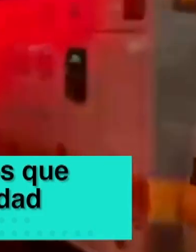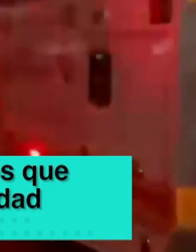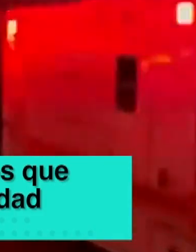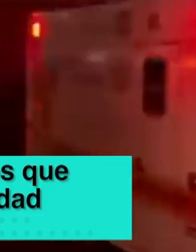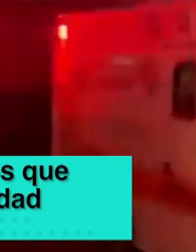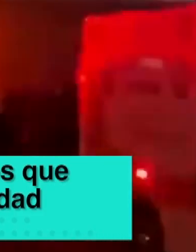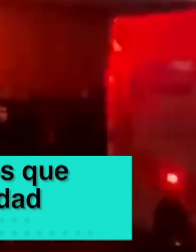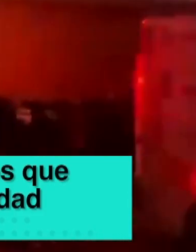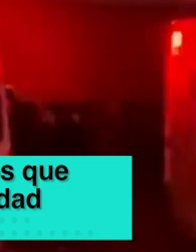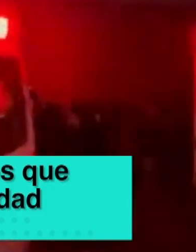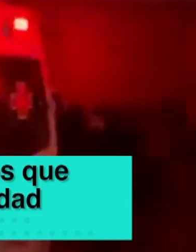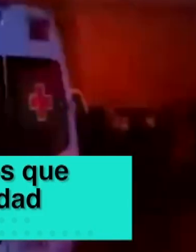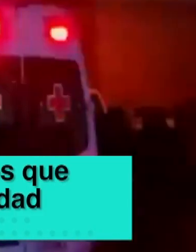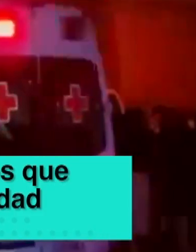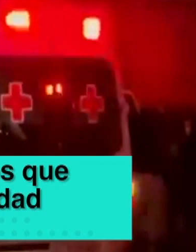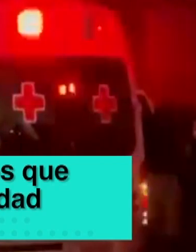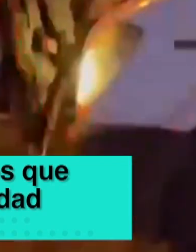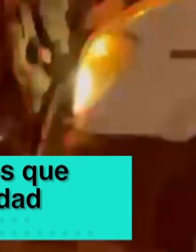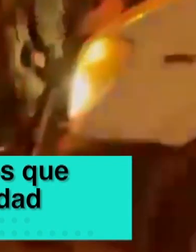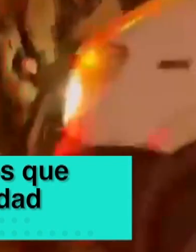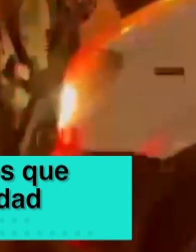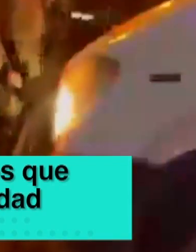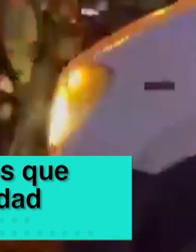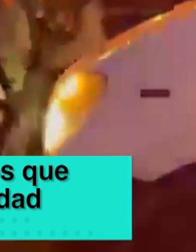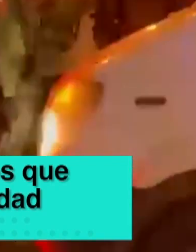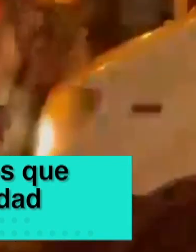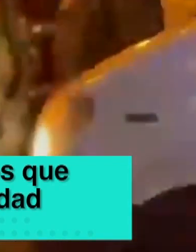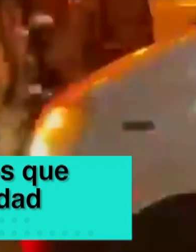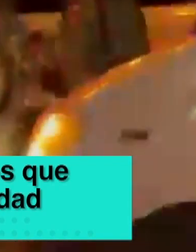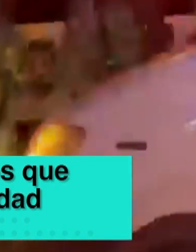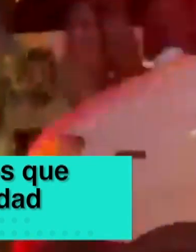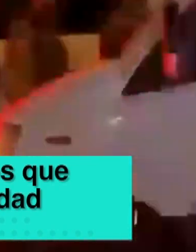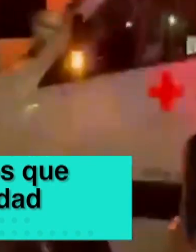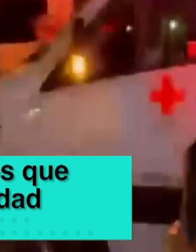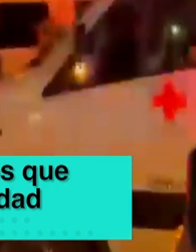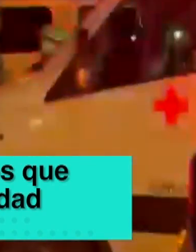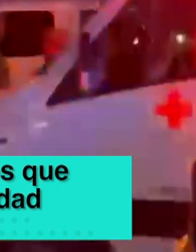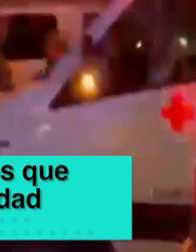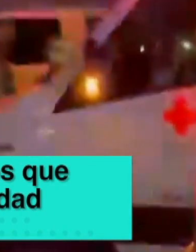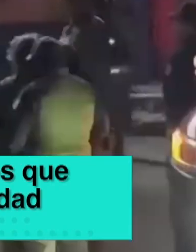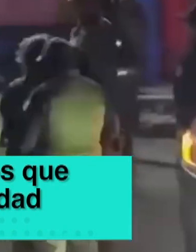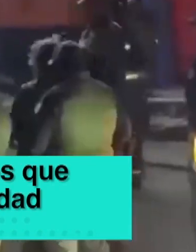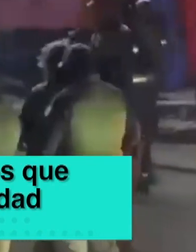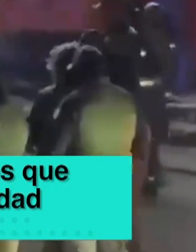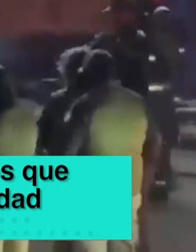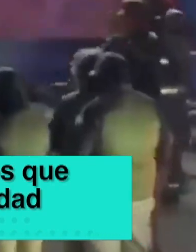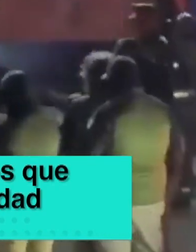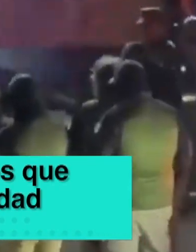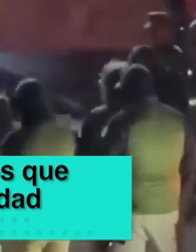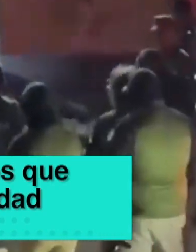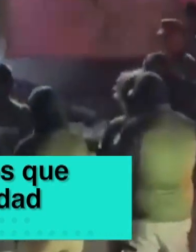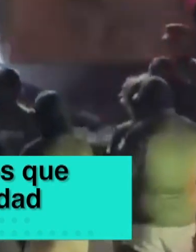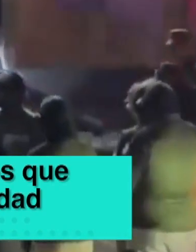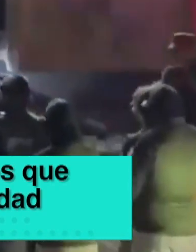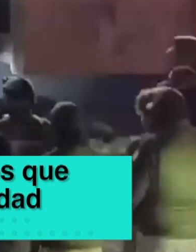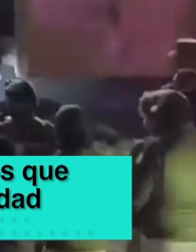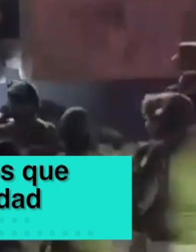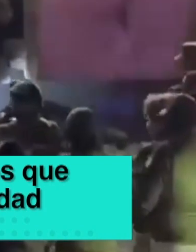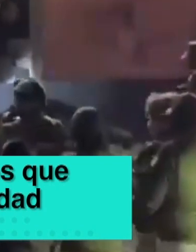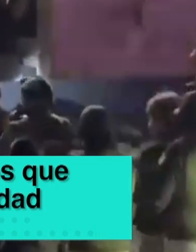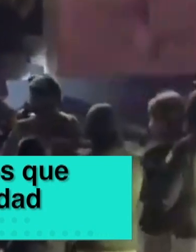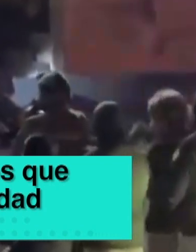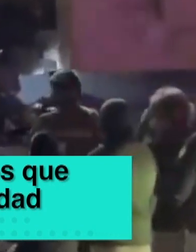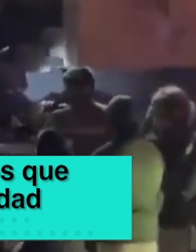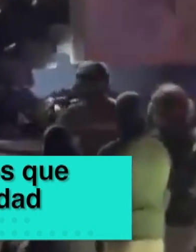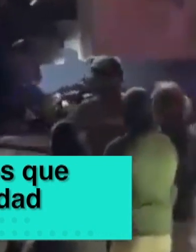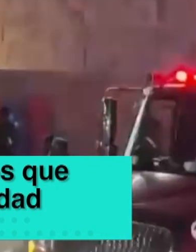tras el incendio de una estación migratoria para verificar que no les falte nada. Informó el mandatario que va a estar atendiendo al parte médico,